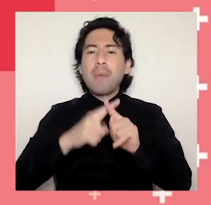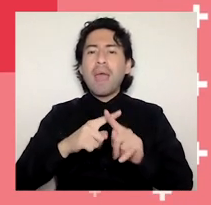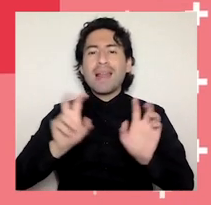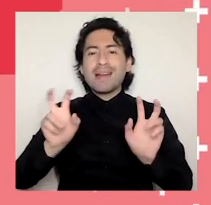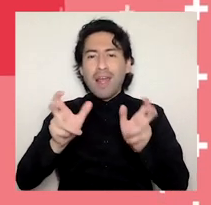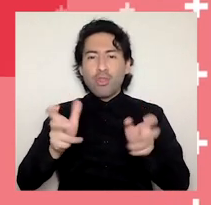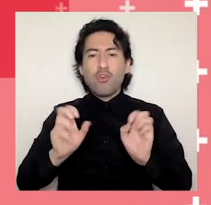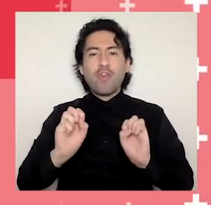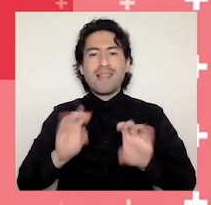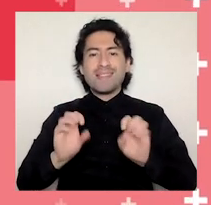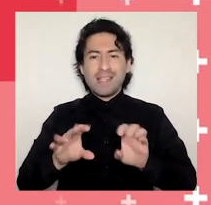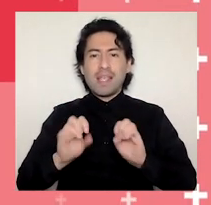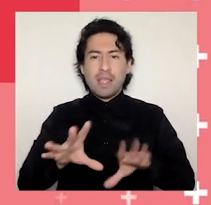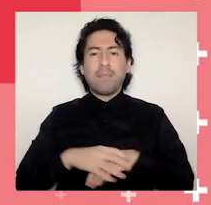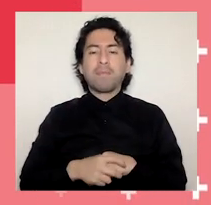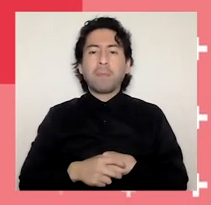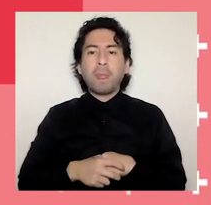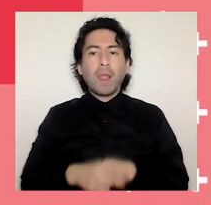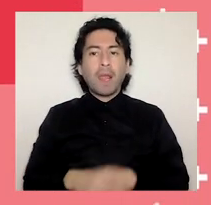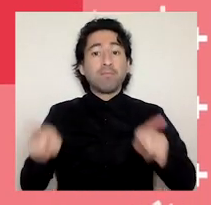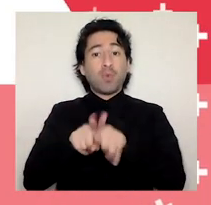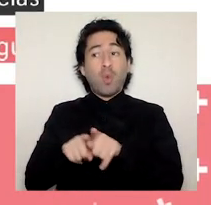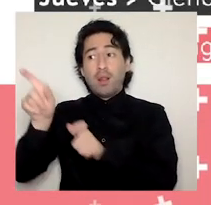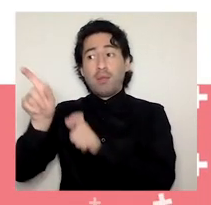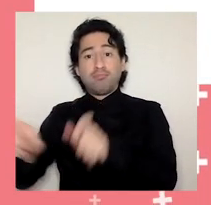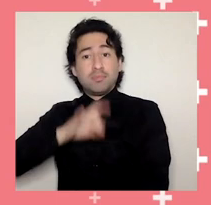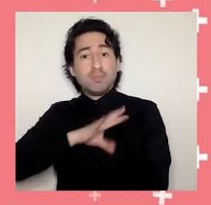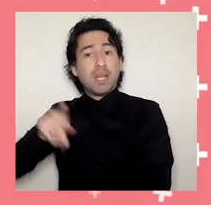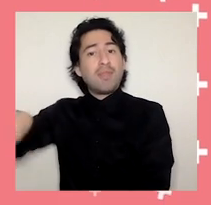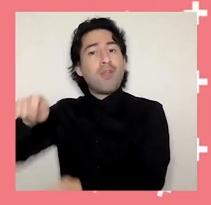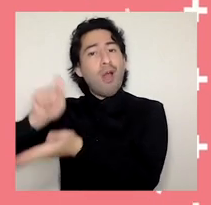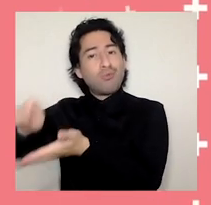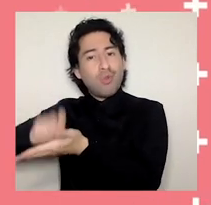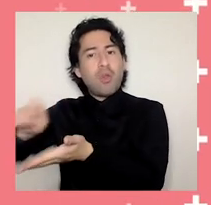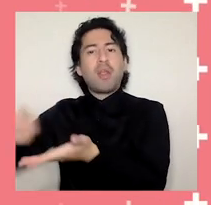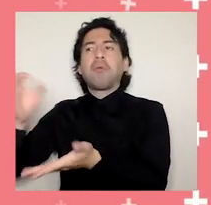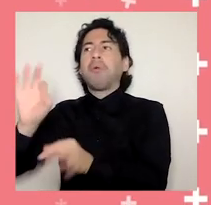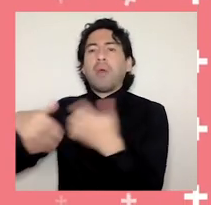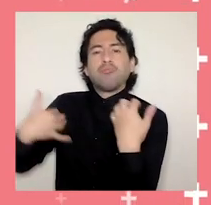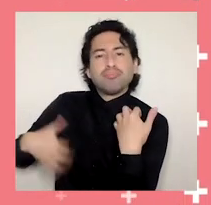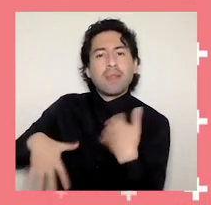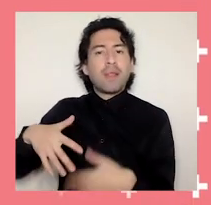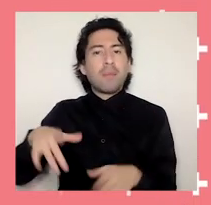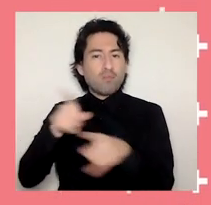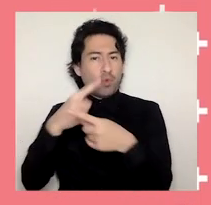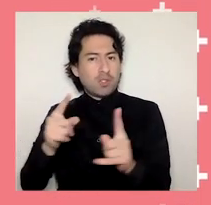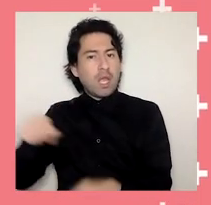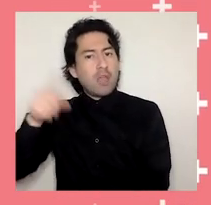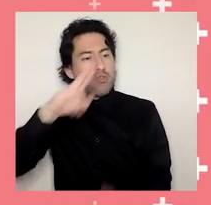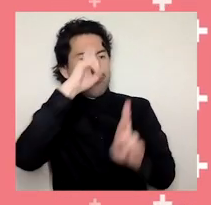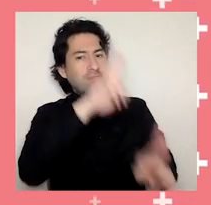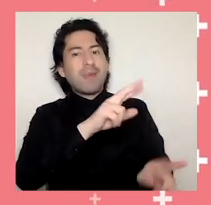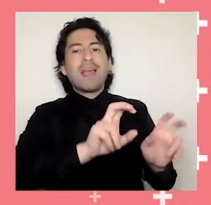la sociedad chilena de autores e intérpretes musicales ha distinguido a nuestra radio como medio